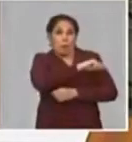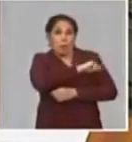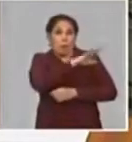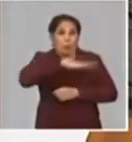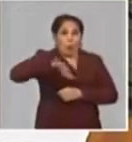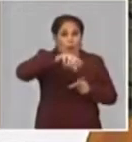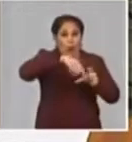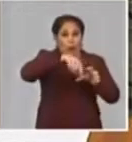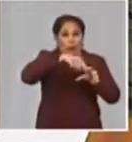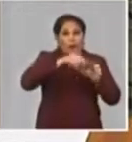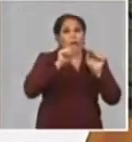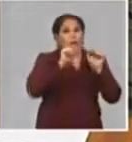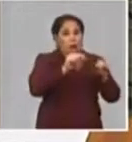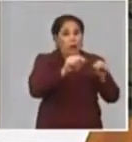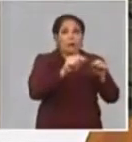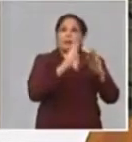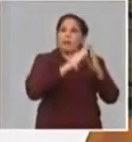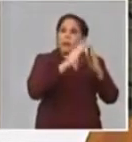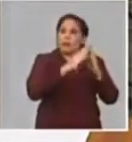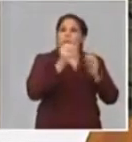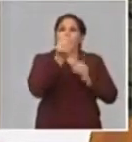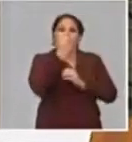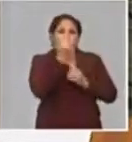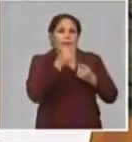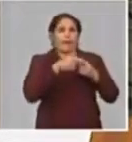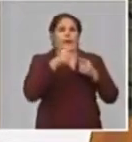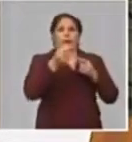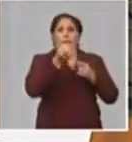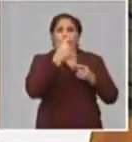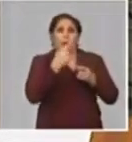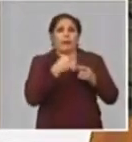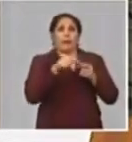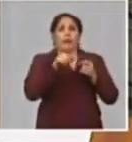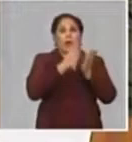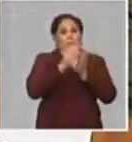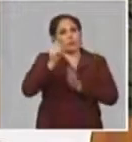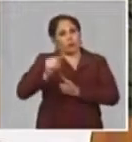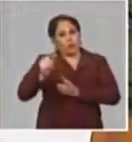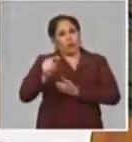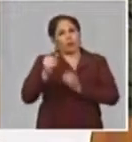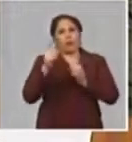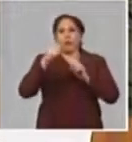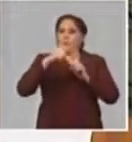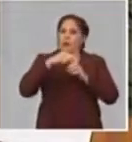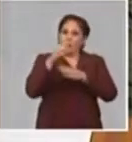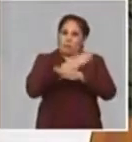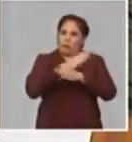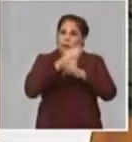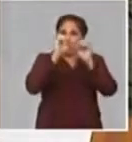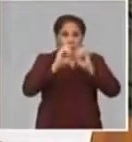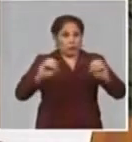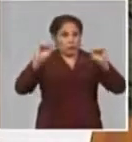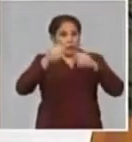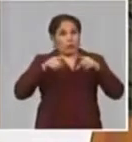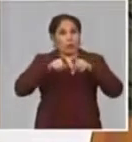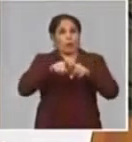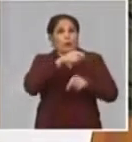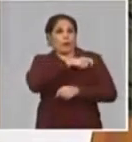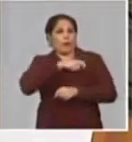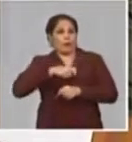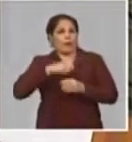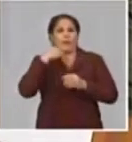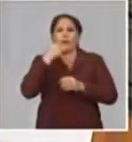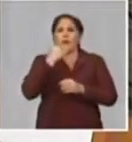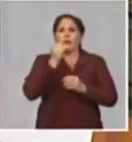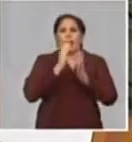el servicio a sus casas y son de las tareas que están haciendo los estudiantes. Hemos organizado, de conjunto con el MINIM, la PNR,